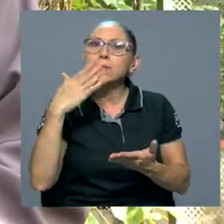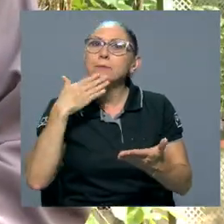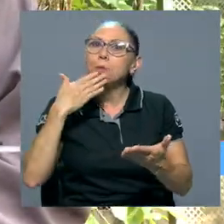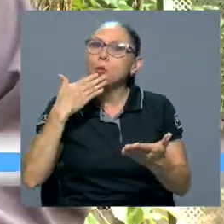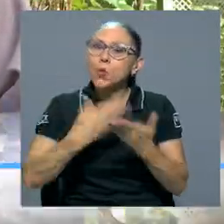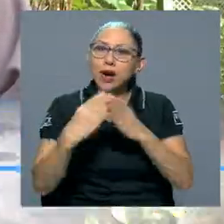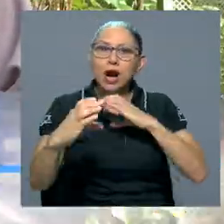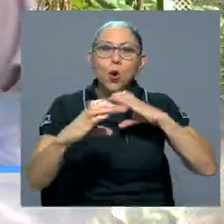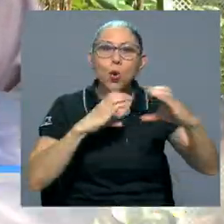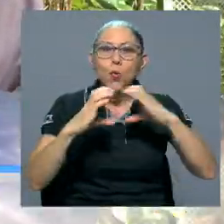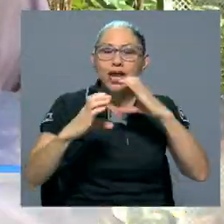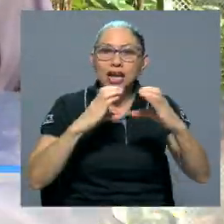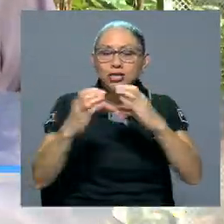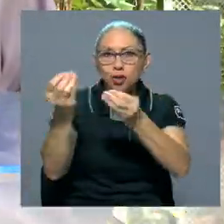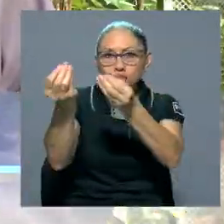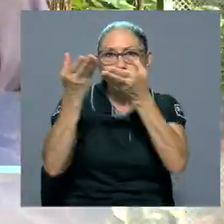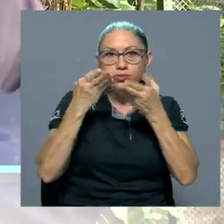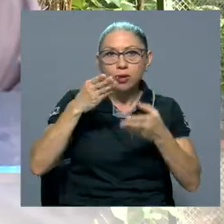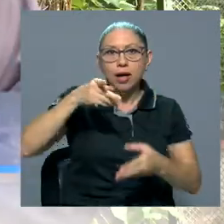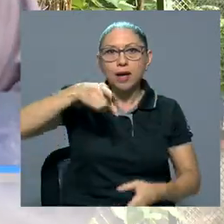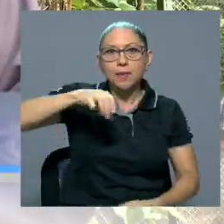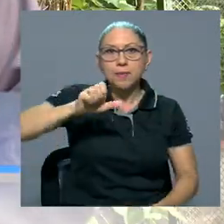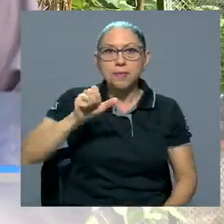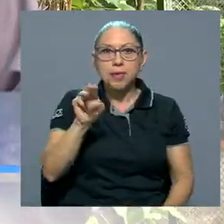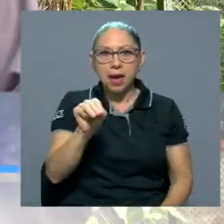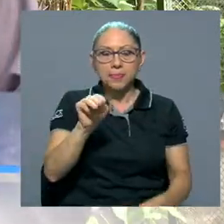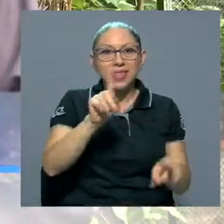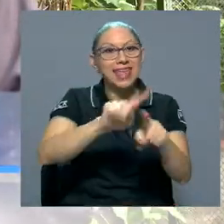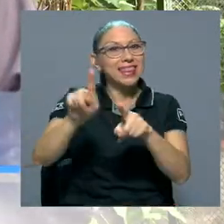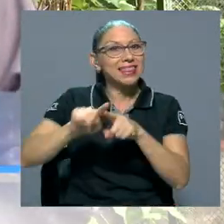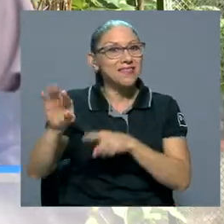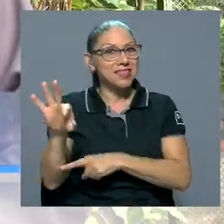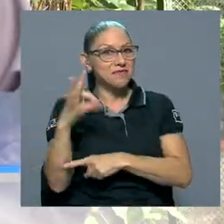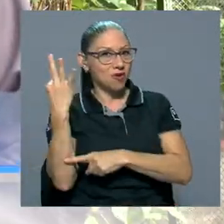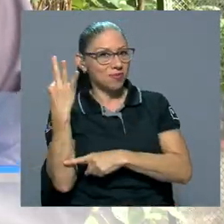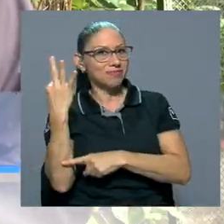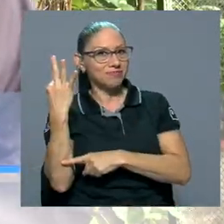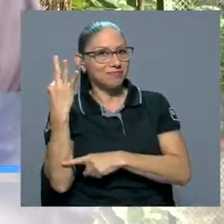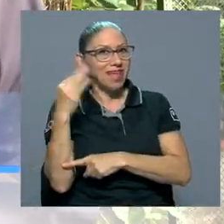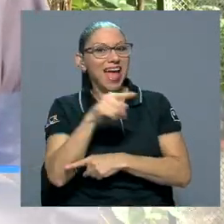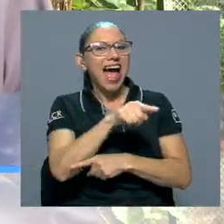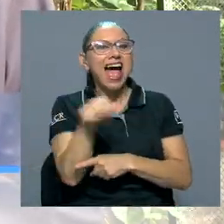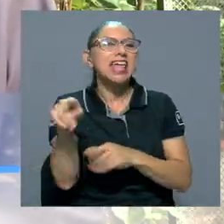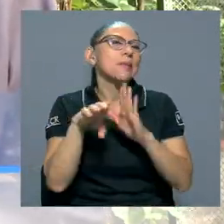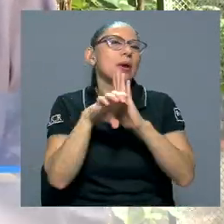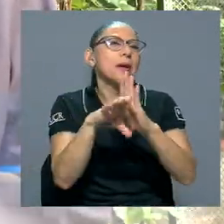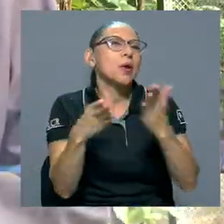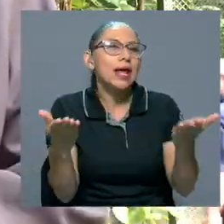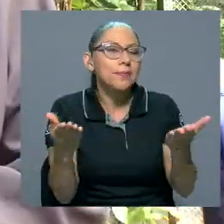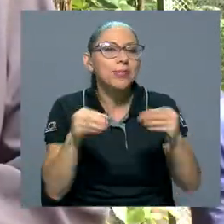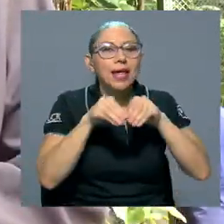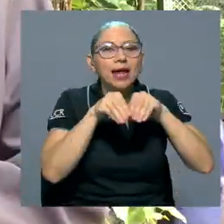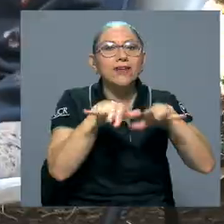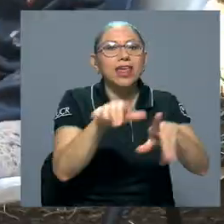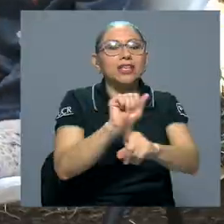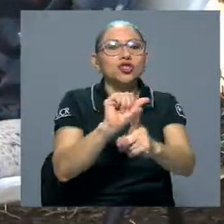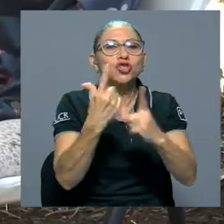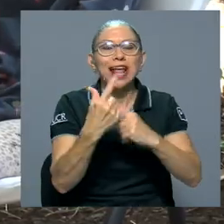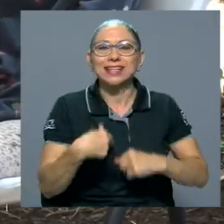comunicación que tiene el PIAM por diferentes medios, dentro de los cuales están las redes sociales.